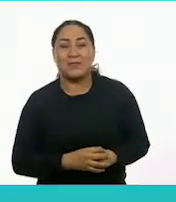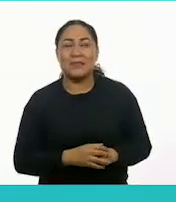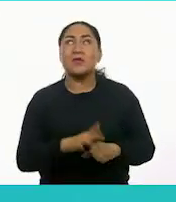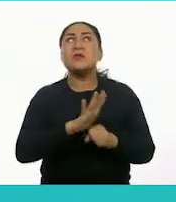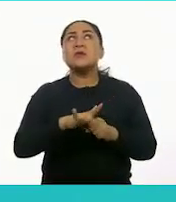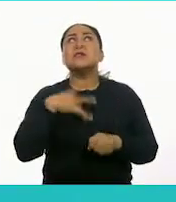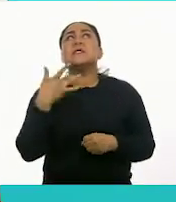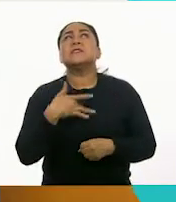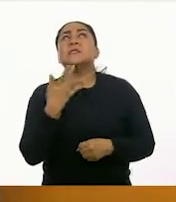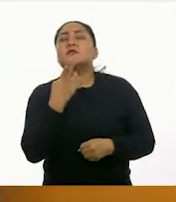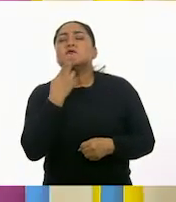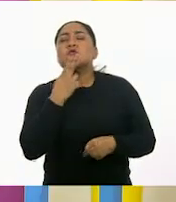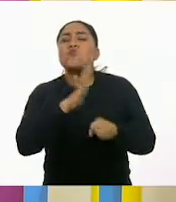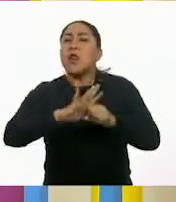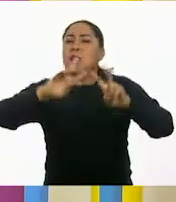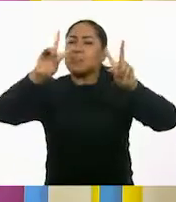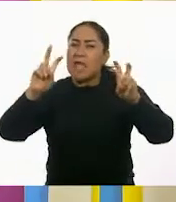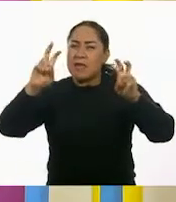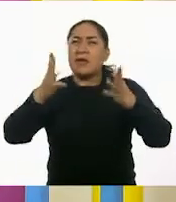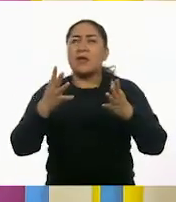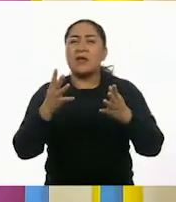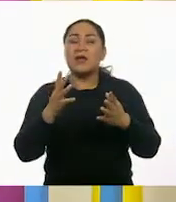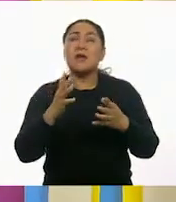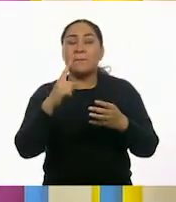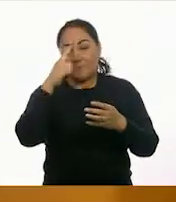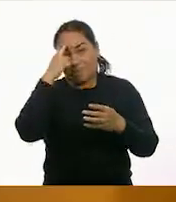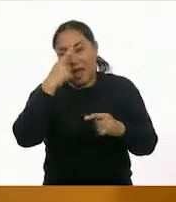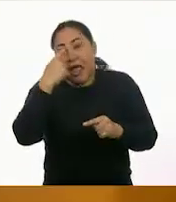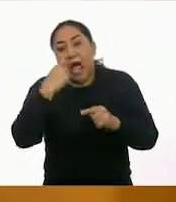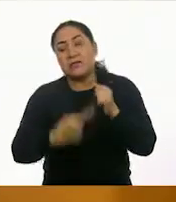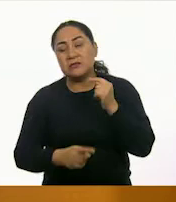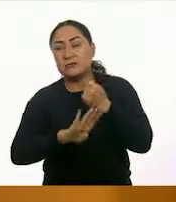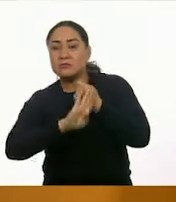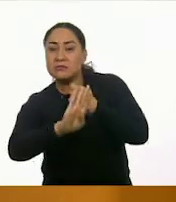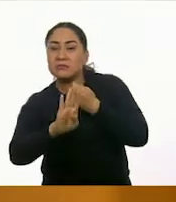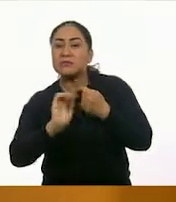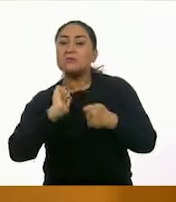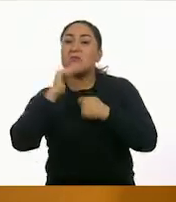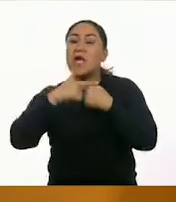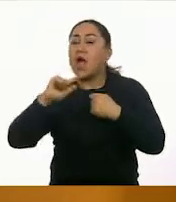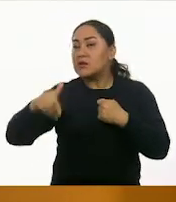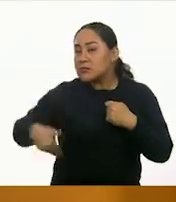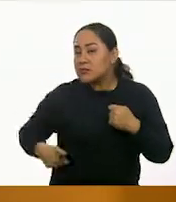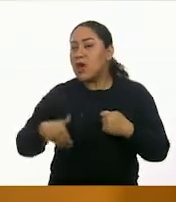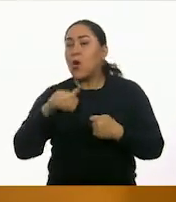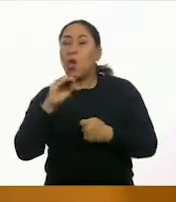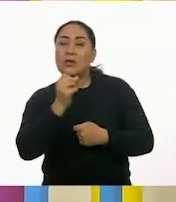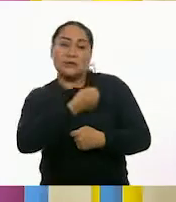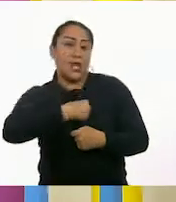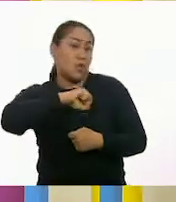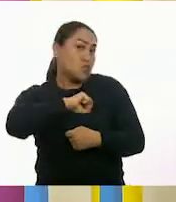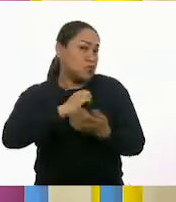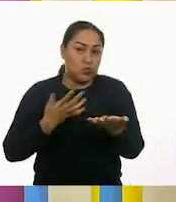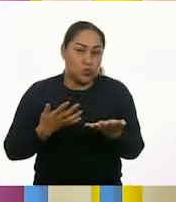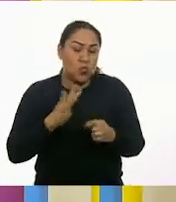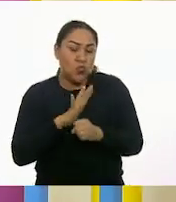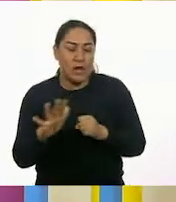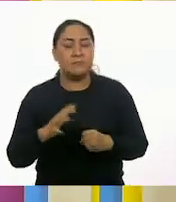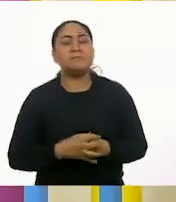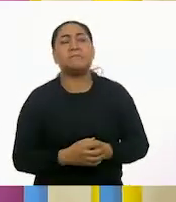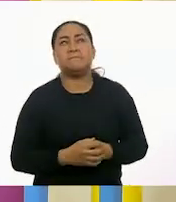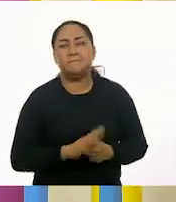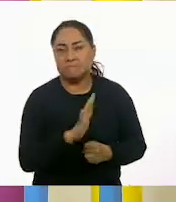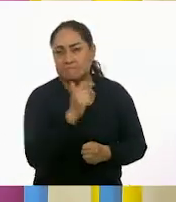un tema. Un tema. De prevención de algún accidente o de salud. Entonces, a ver, hemos estado dibujando